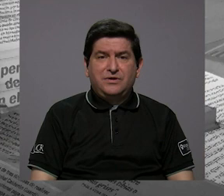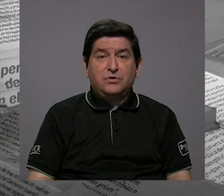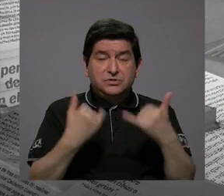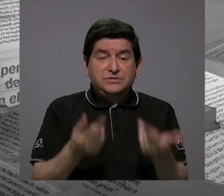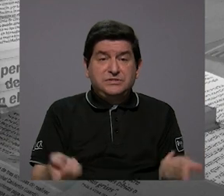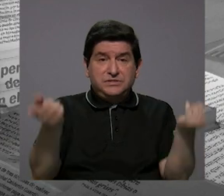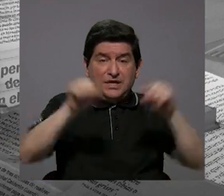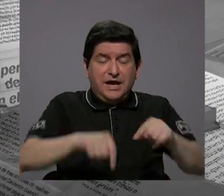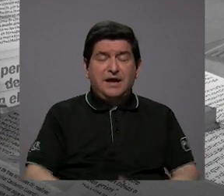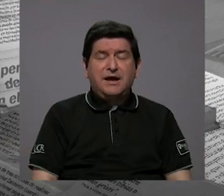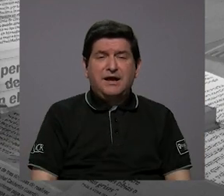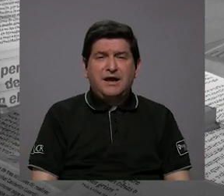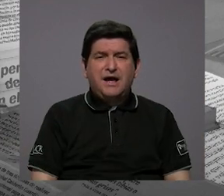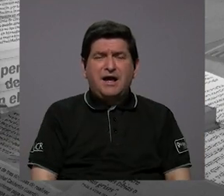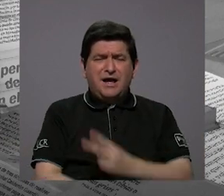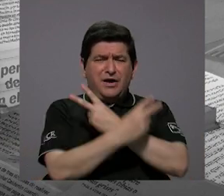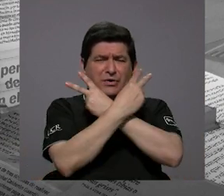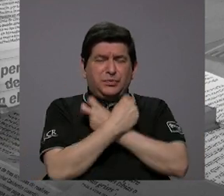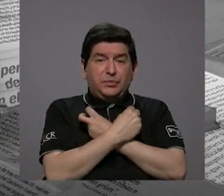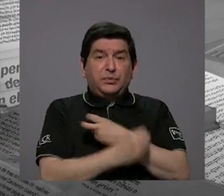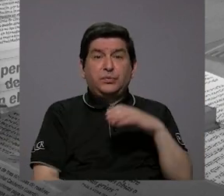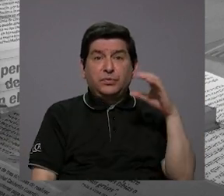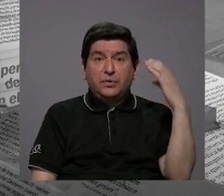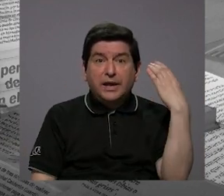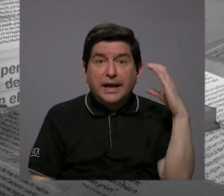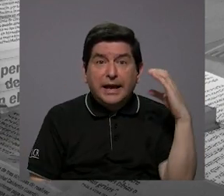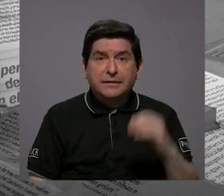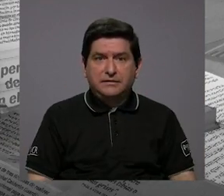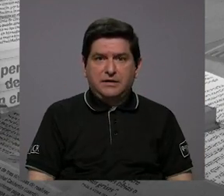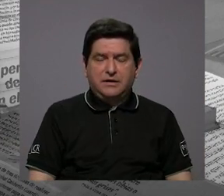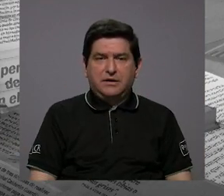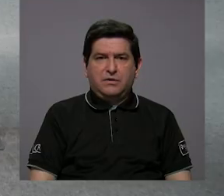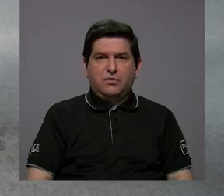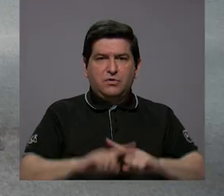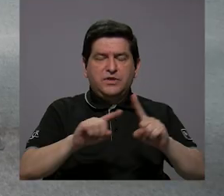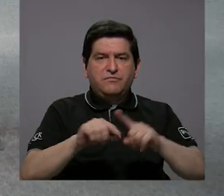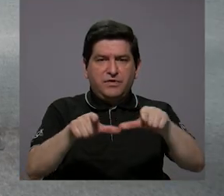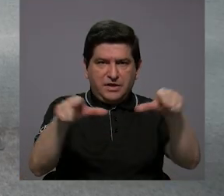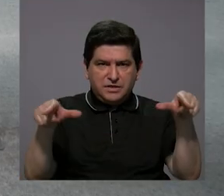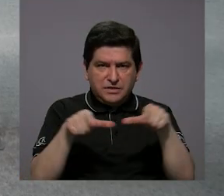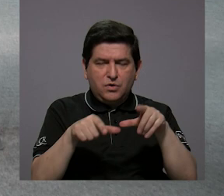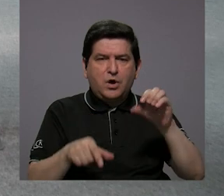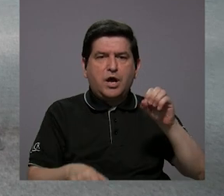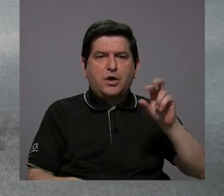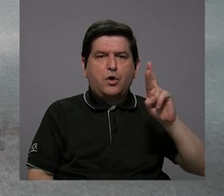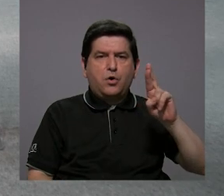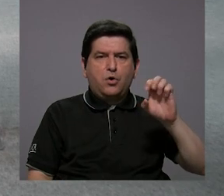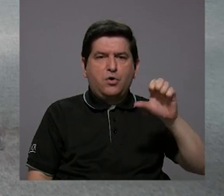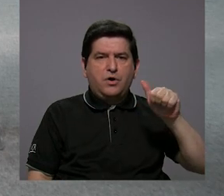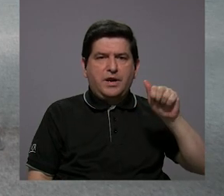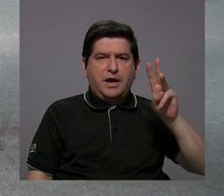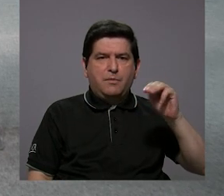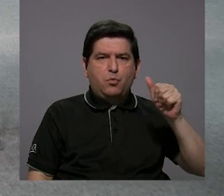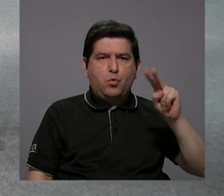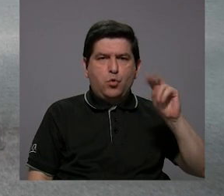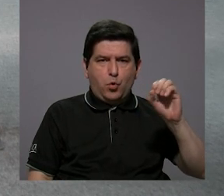también ha pasado casos de contaminación, inclusive en la zona de Cartago, en Cipreses, Oriamuno, en donde